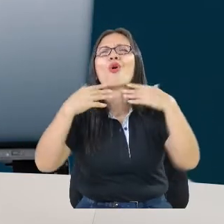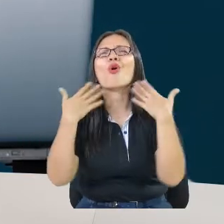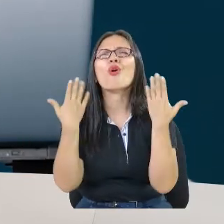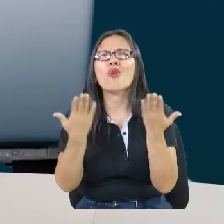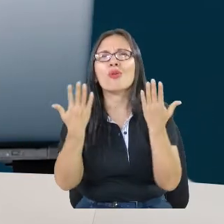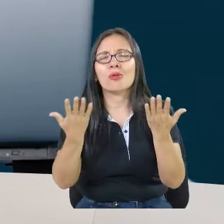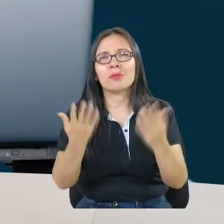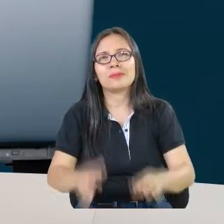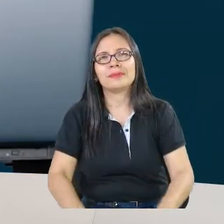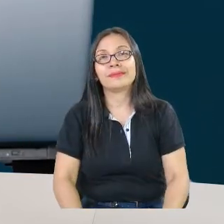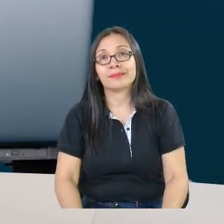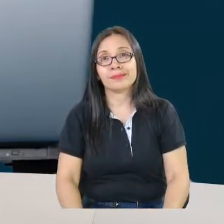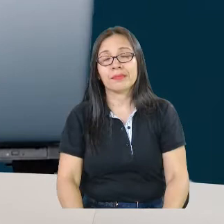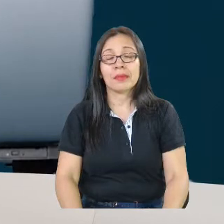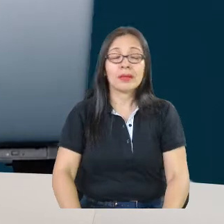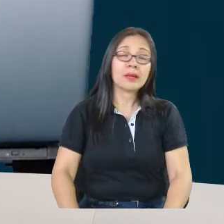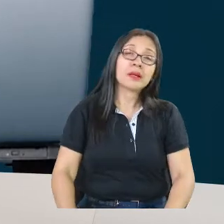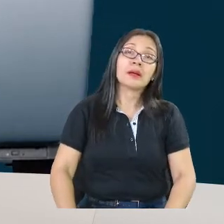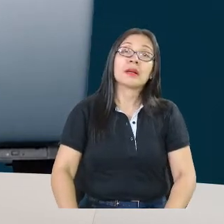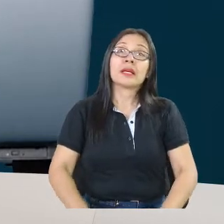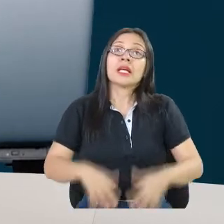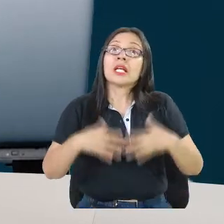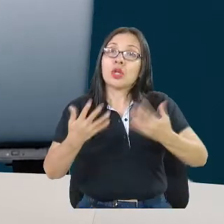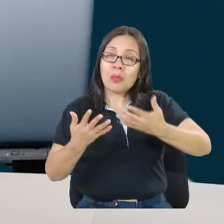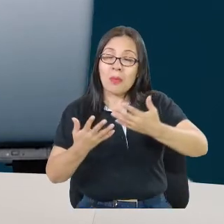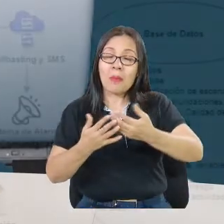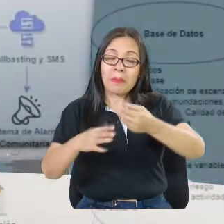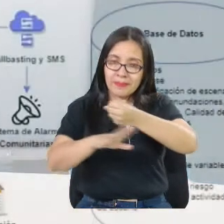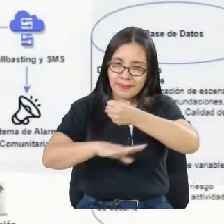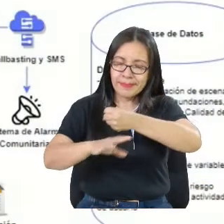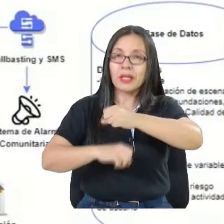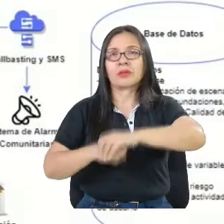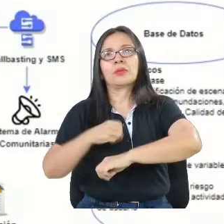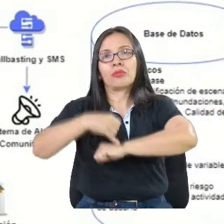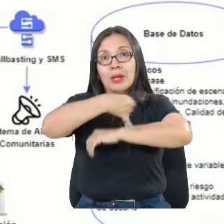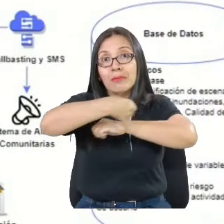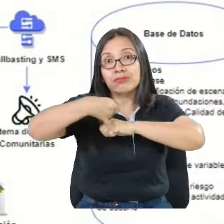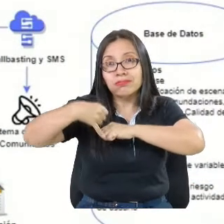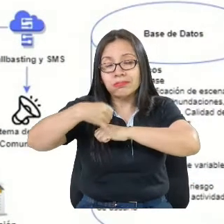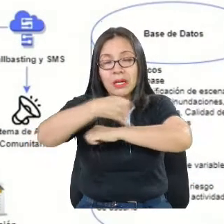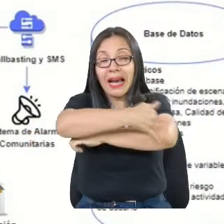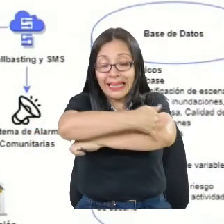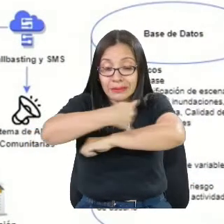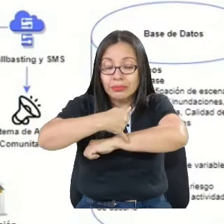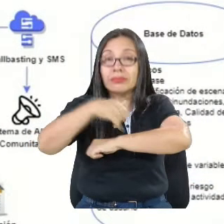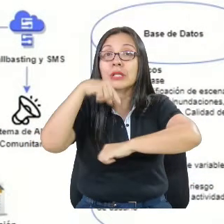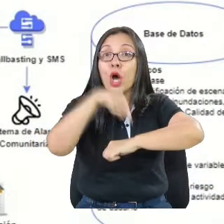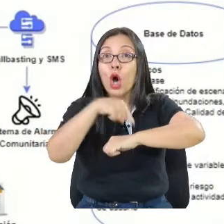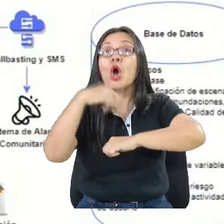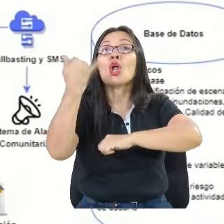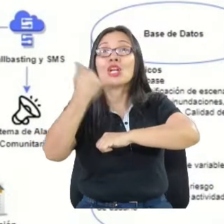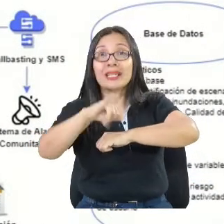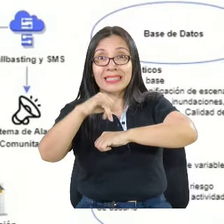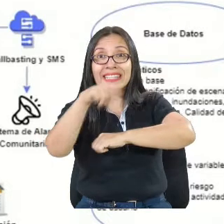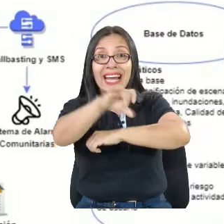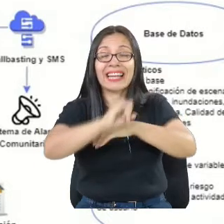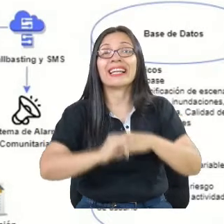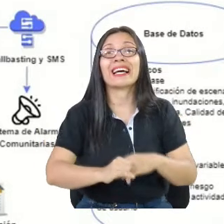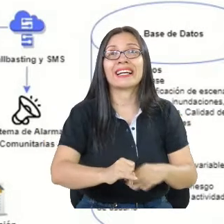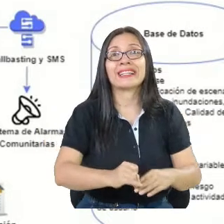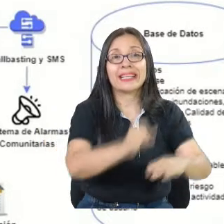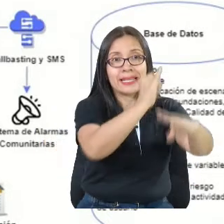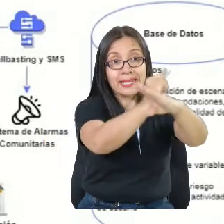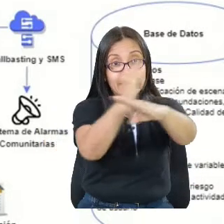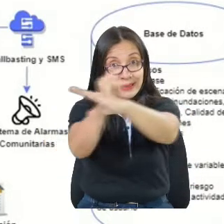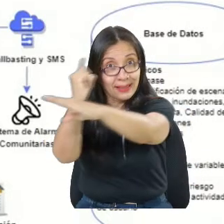una arquitectura del sistema donde se vincularon las diferentes entidades que ya he mencionado. Eso se